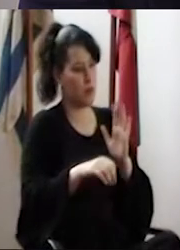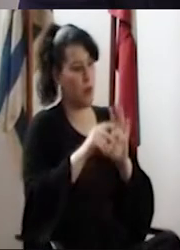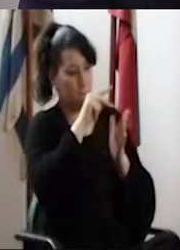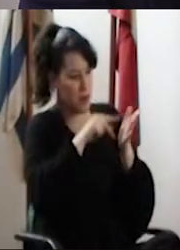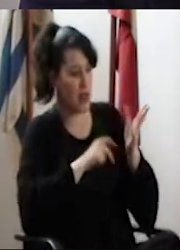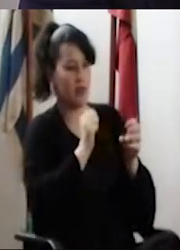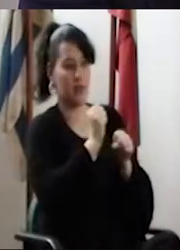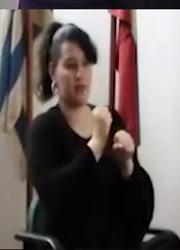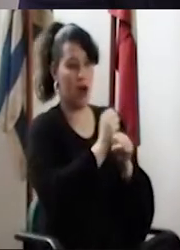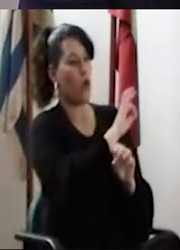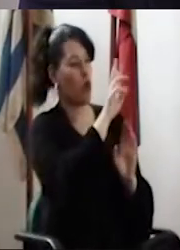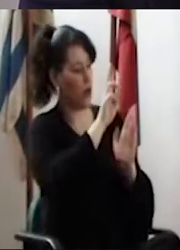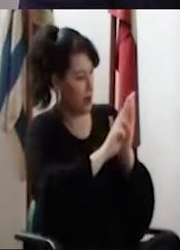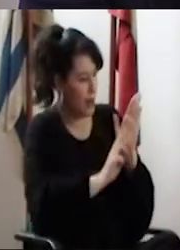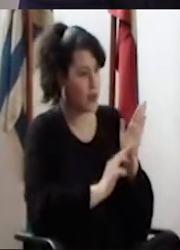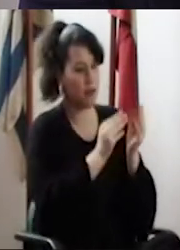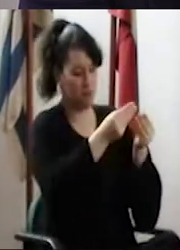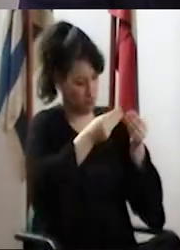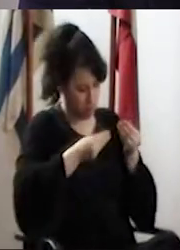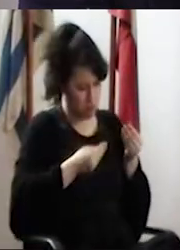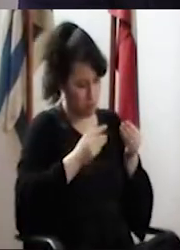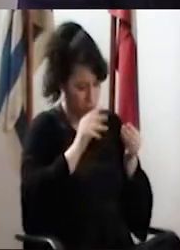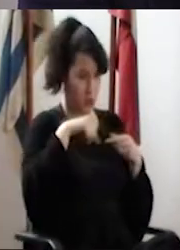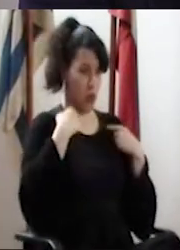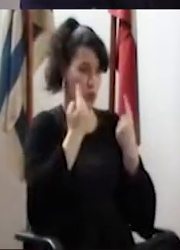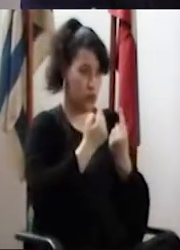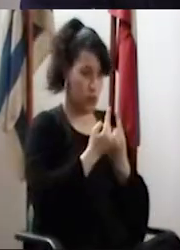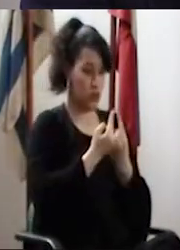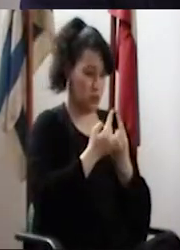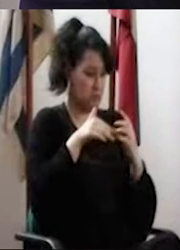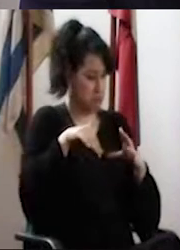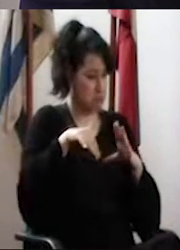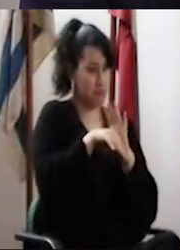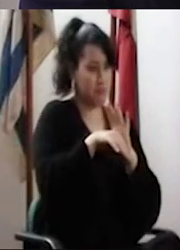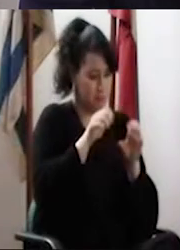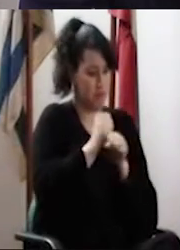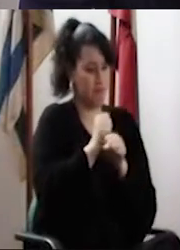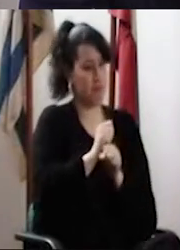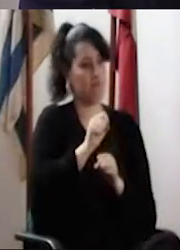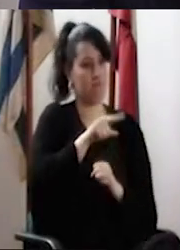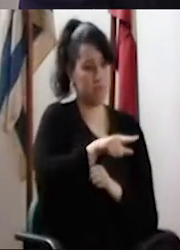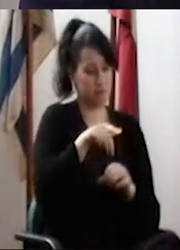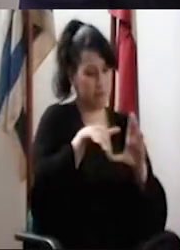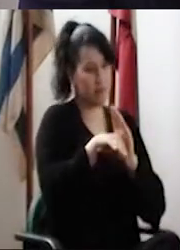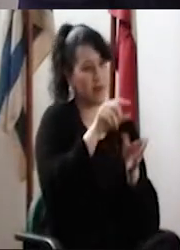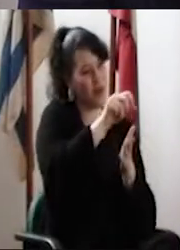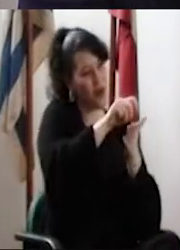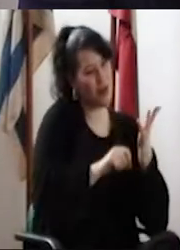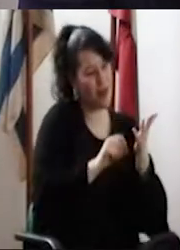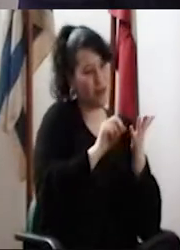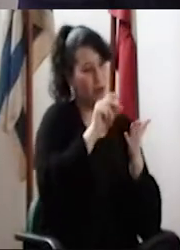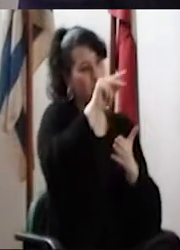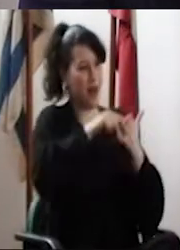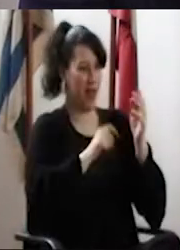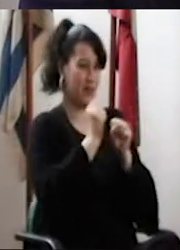estipuladas en un plan de trabajo, en unos reglamentos, en no sé cuánto, y nosotros vamos a funcionar de acuerdo a ese contrato